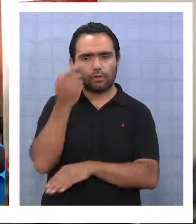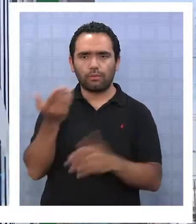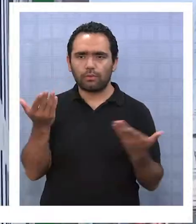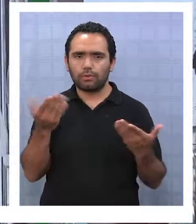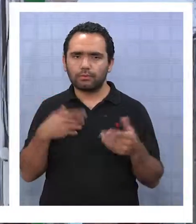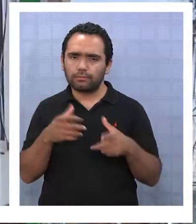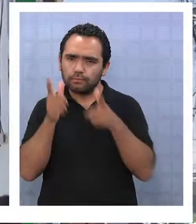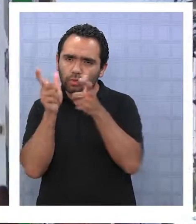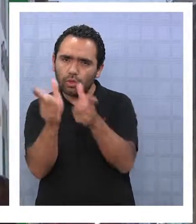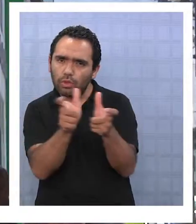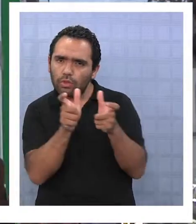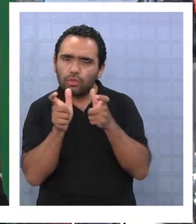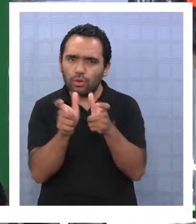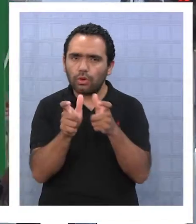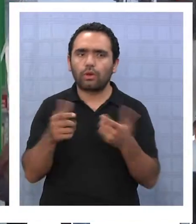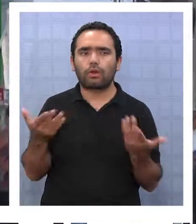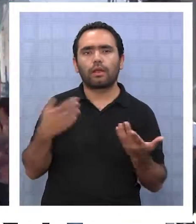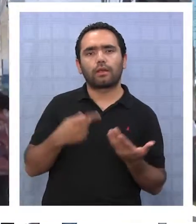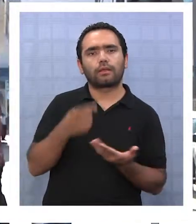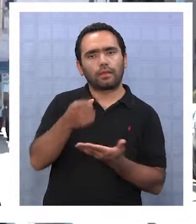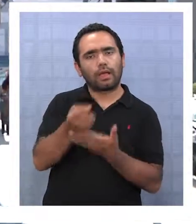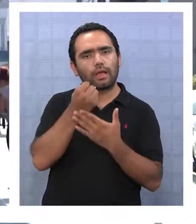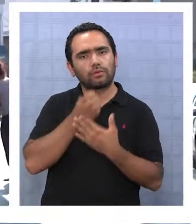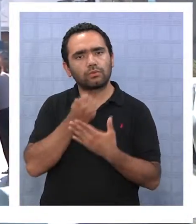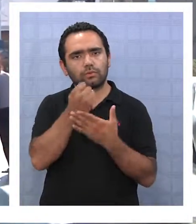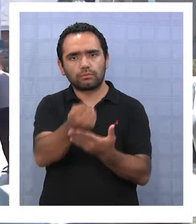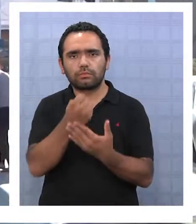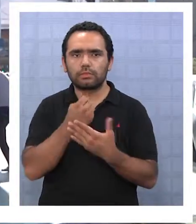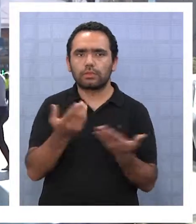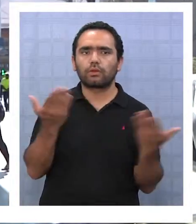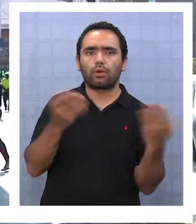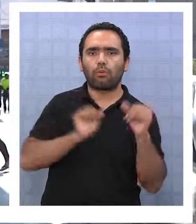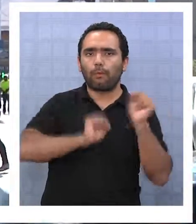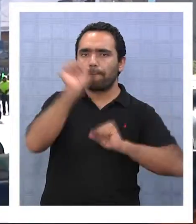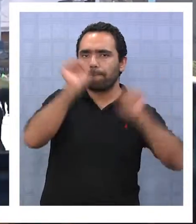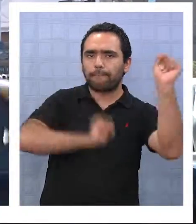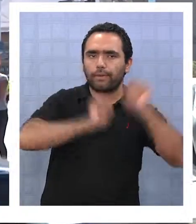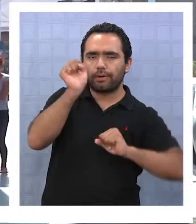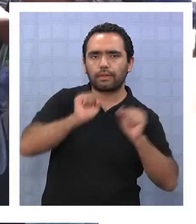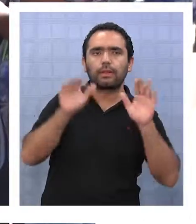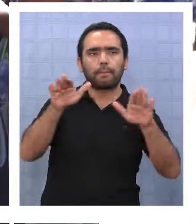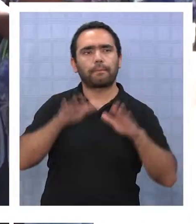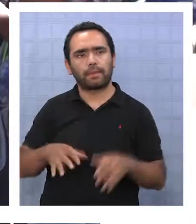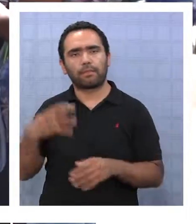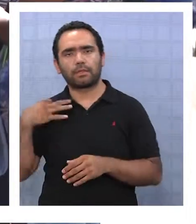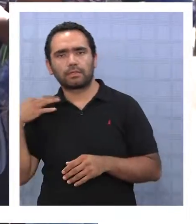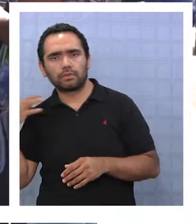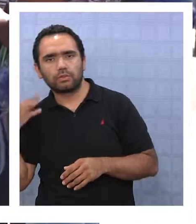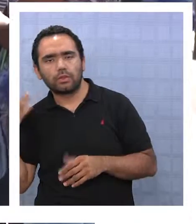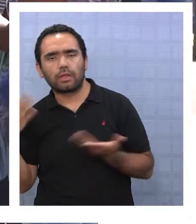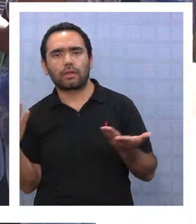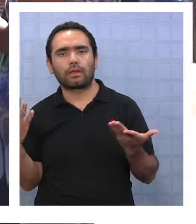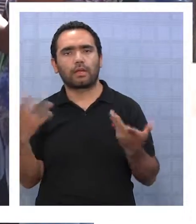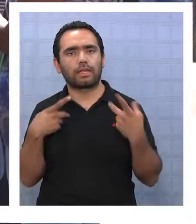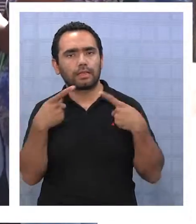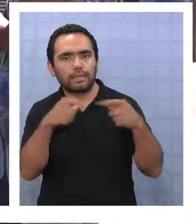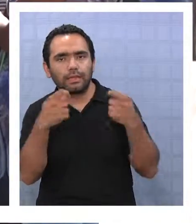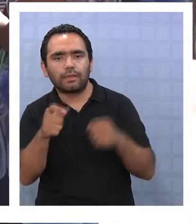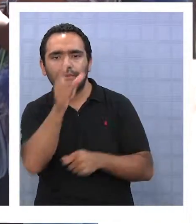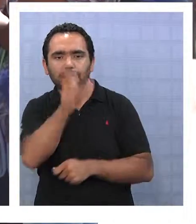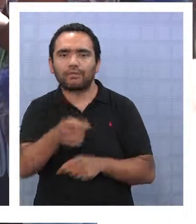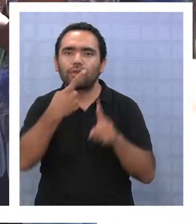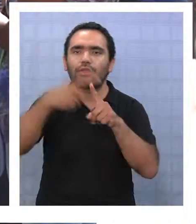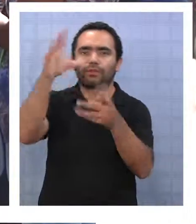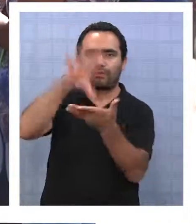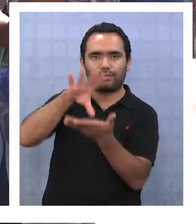que es un beneficio claramente para la región, pero cómo la política y cómo también la misma ciudadanía está tratando al migrante que